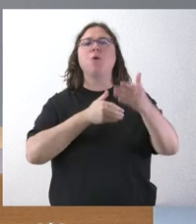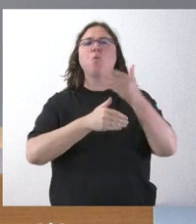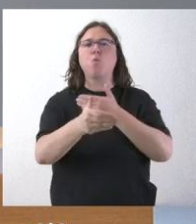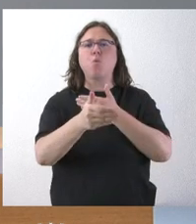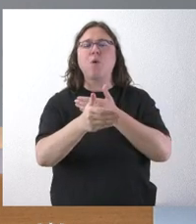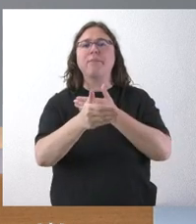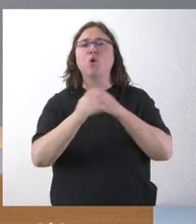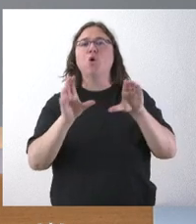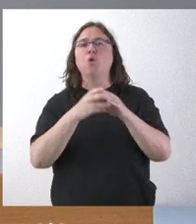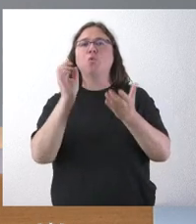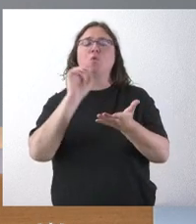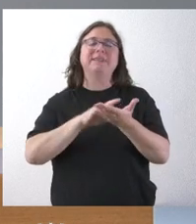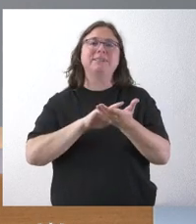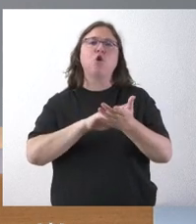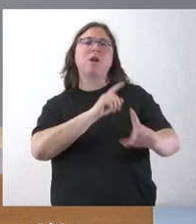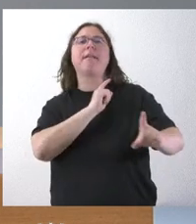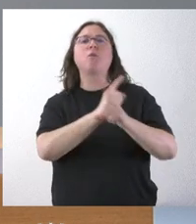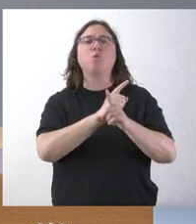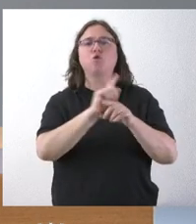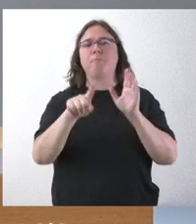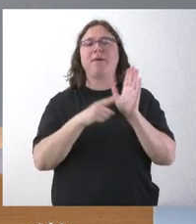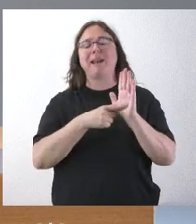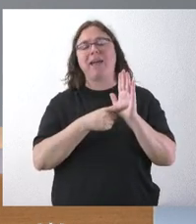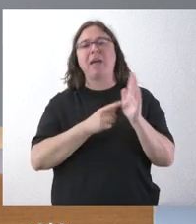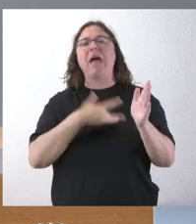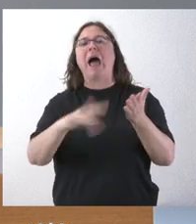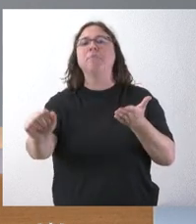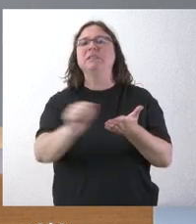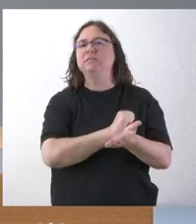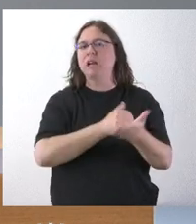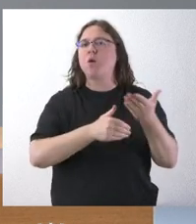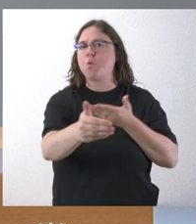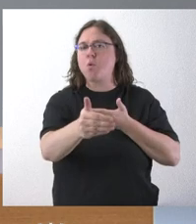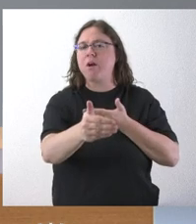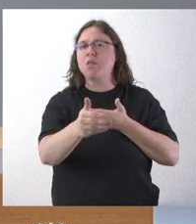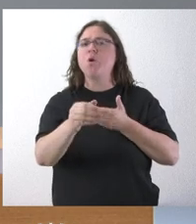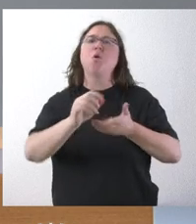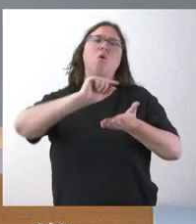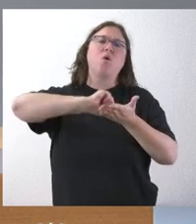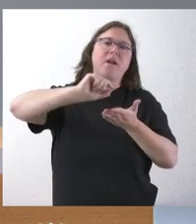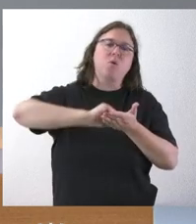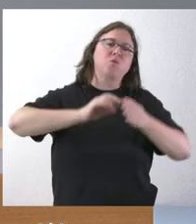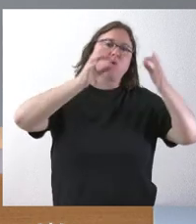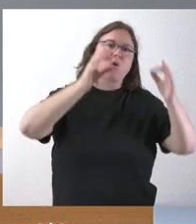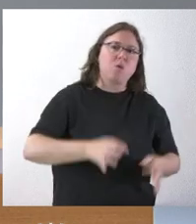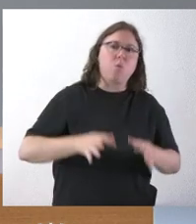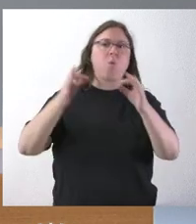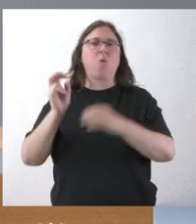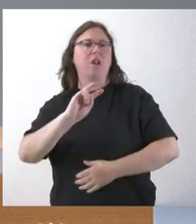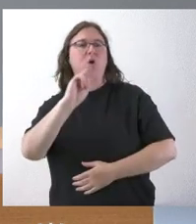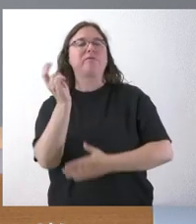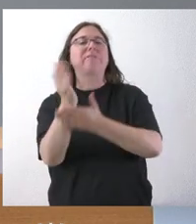el recurso a la ley de amnistía y si este recurso va a tener alguna particularidad o va a ser en la redacción exactamente igual al que se va a presentar en otras